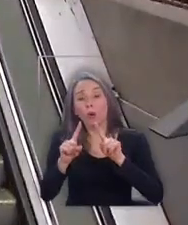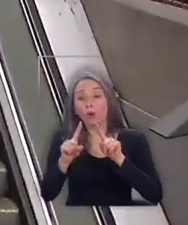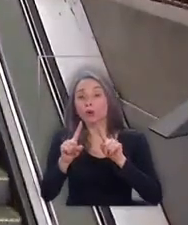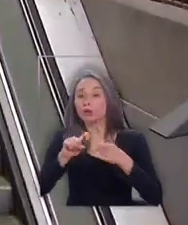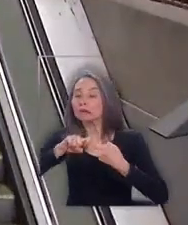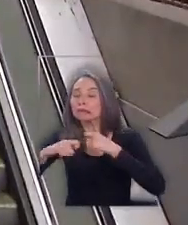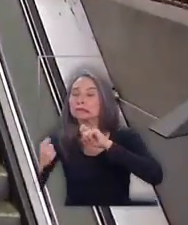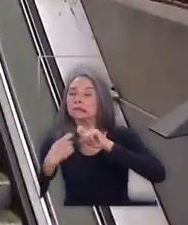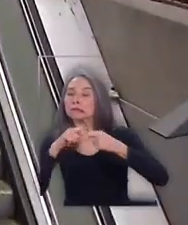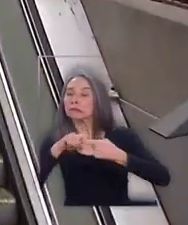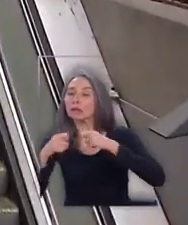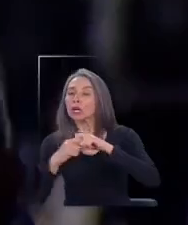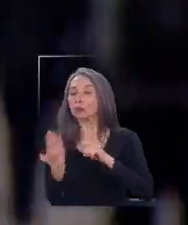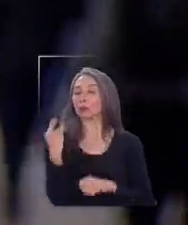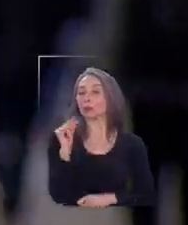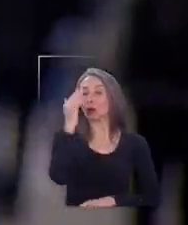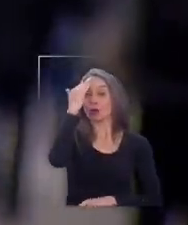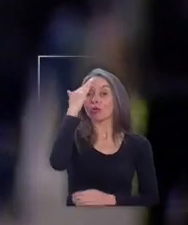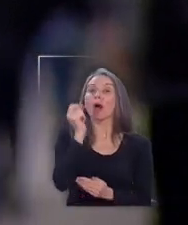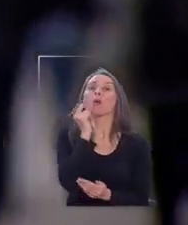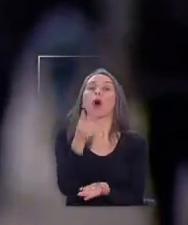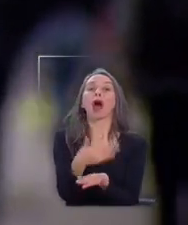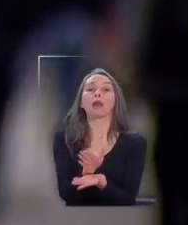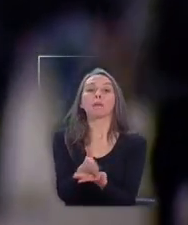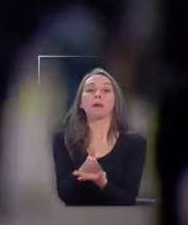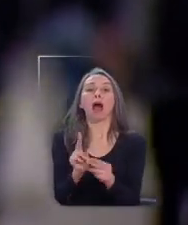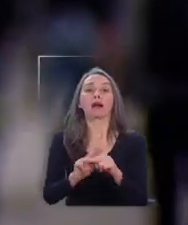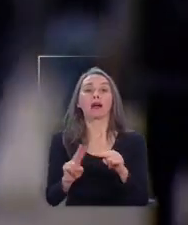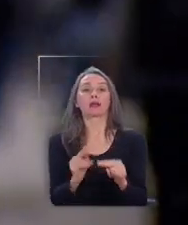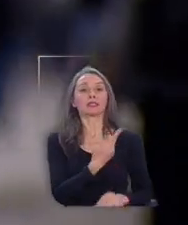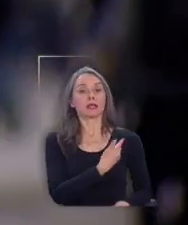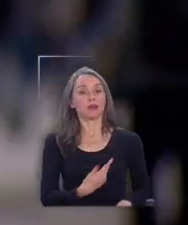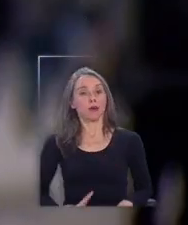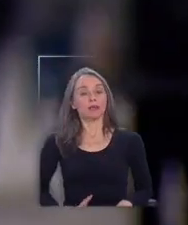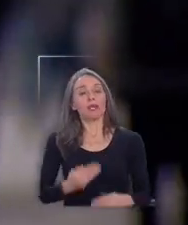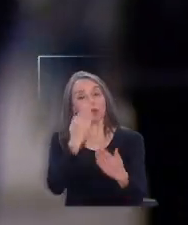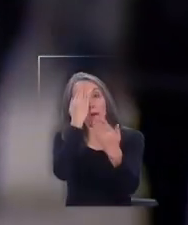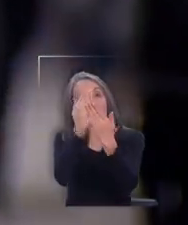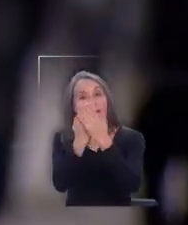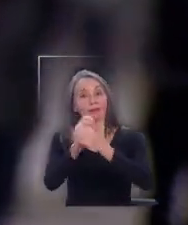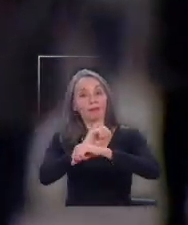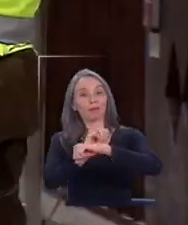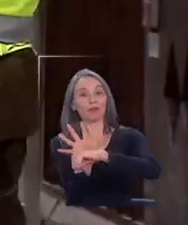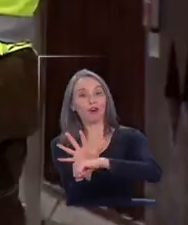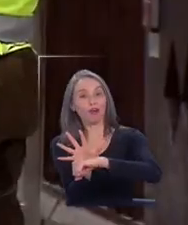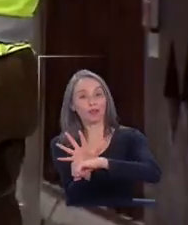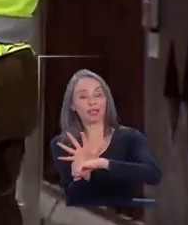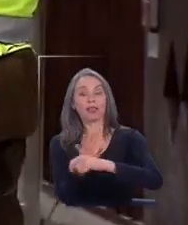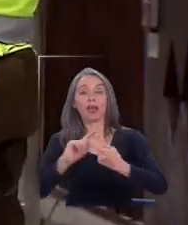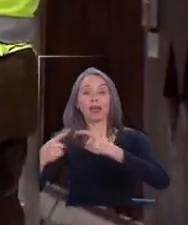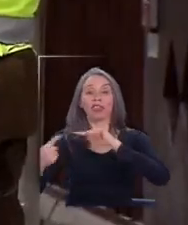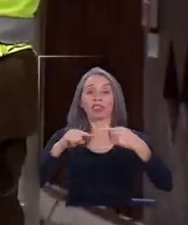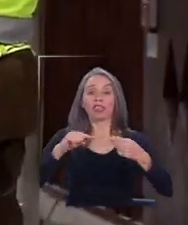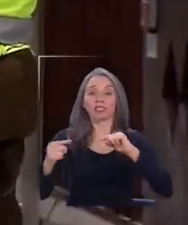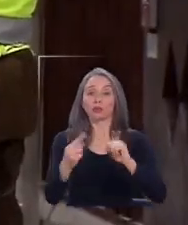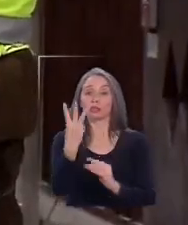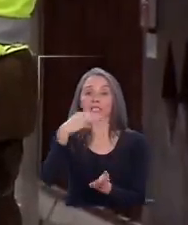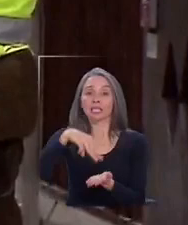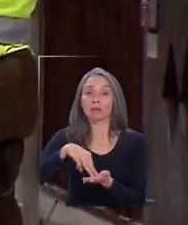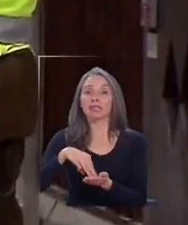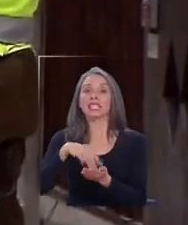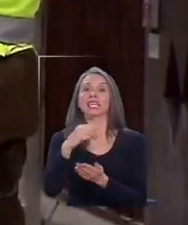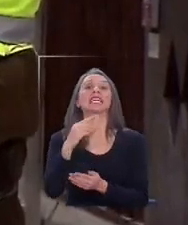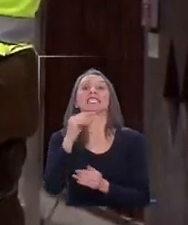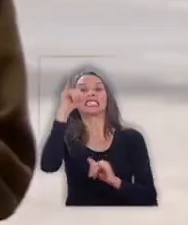generado polémica en los últimos días es la estrategia utilizada por el gobierno para enfrentar el COVID-19. Debate al que ingresaron 3.000